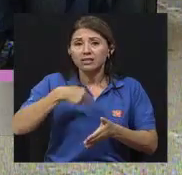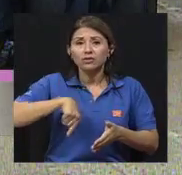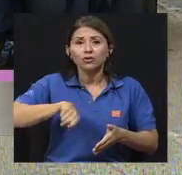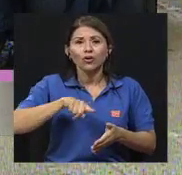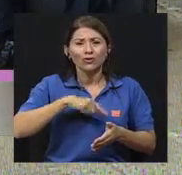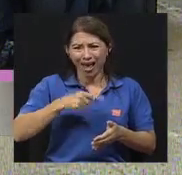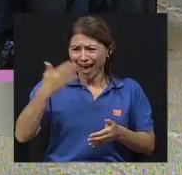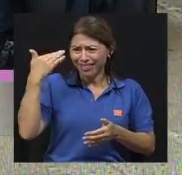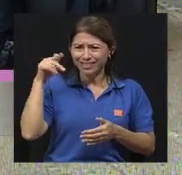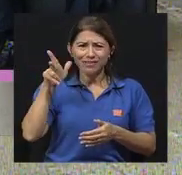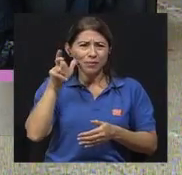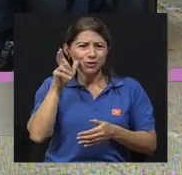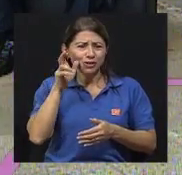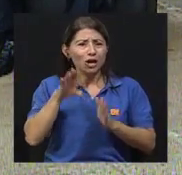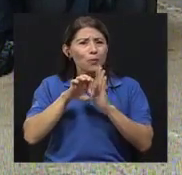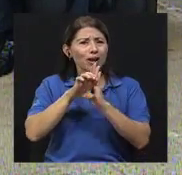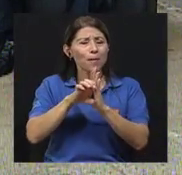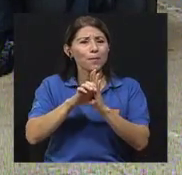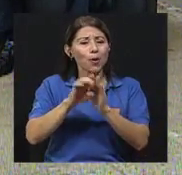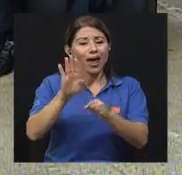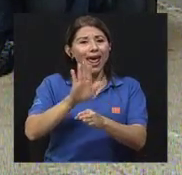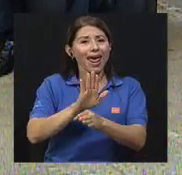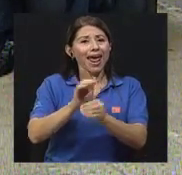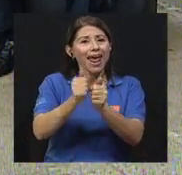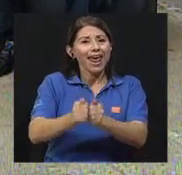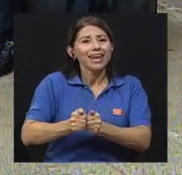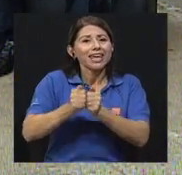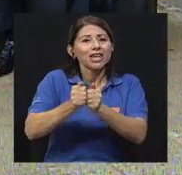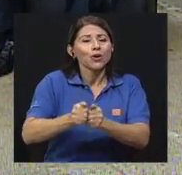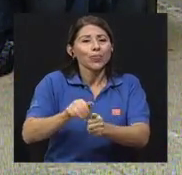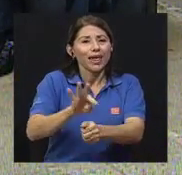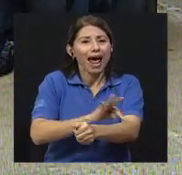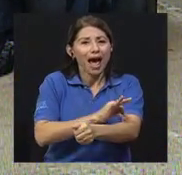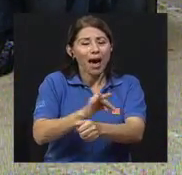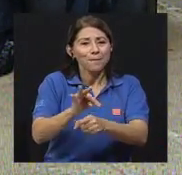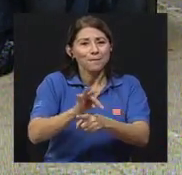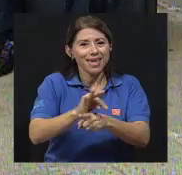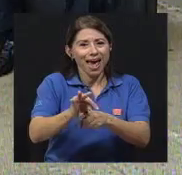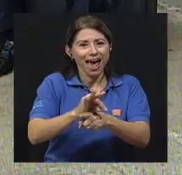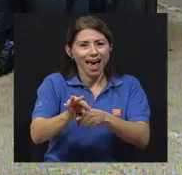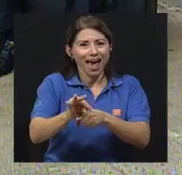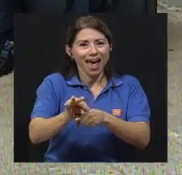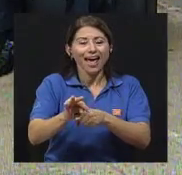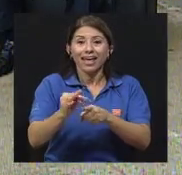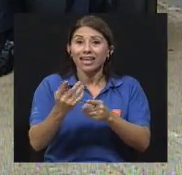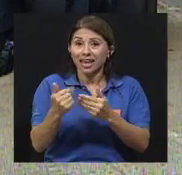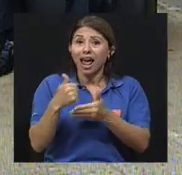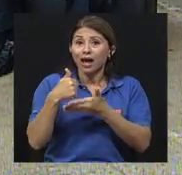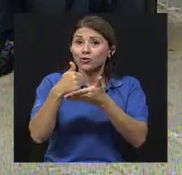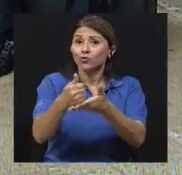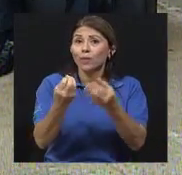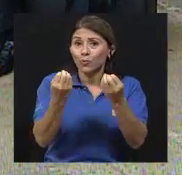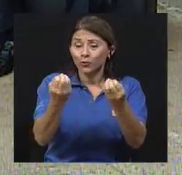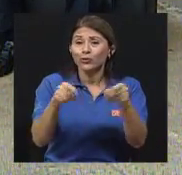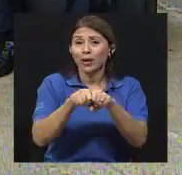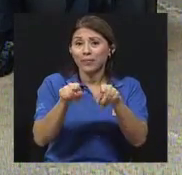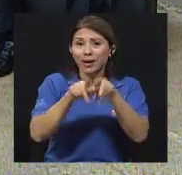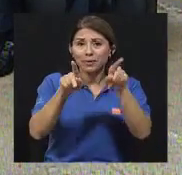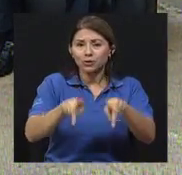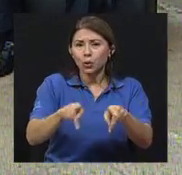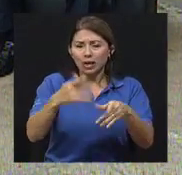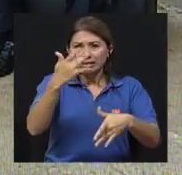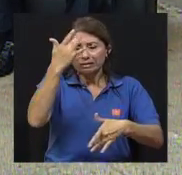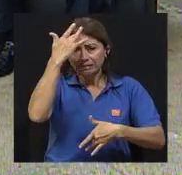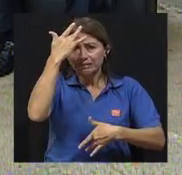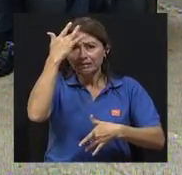escuchar de equinoterapia, por ejemplo, que ayuda muchísimo, muchísimo a ciertos pacientes con, también con patologías muy